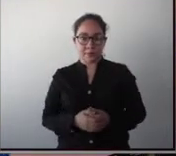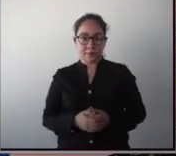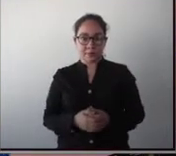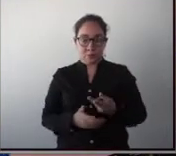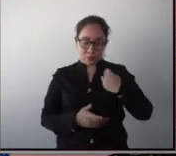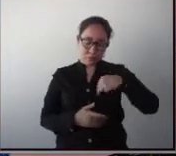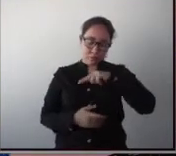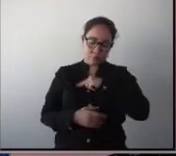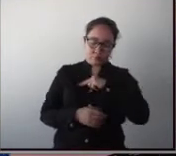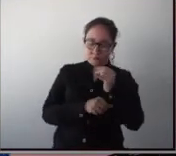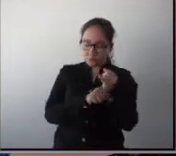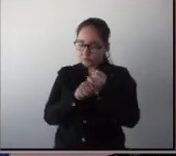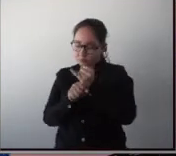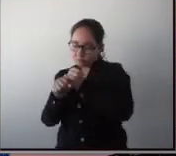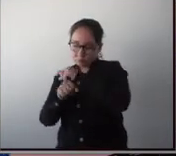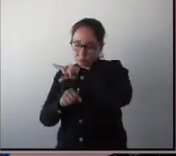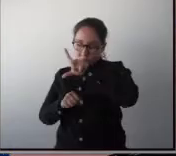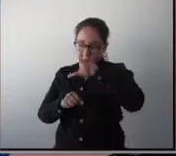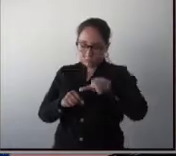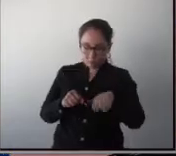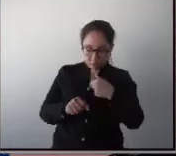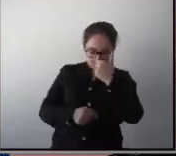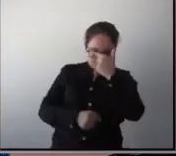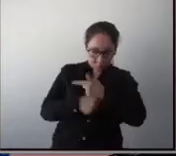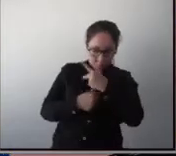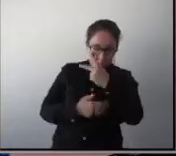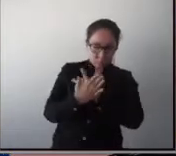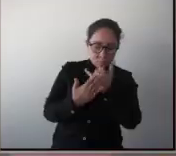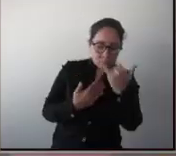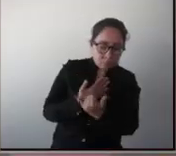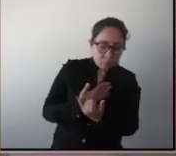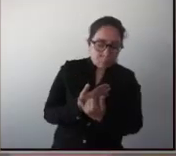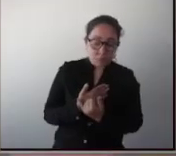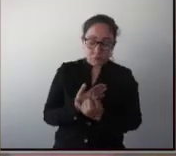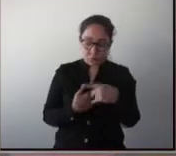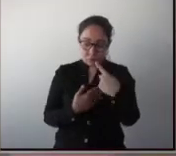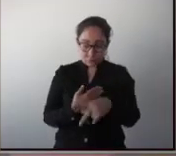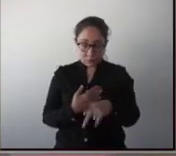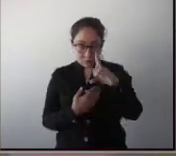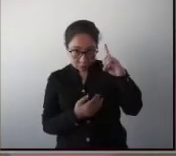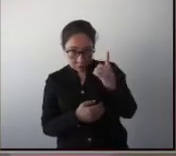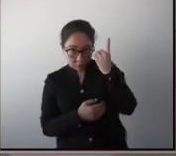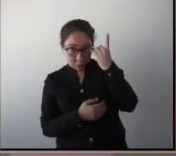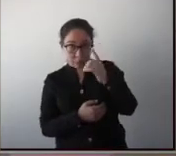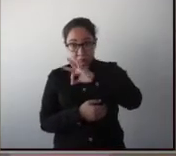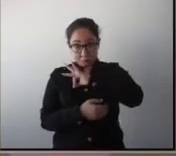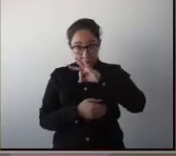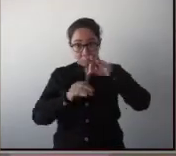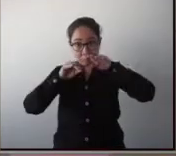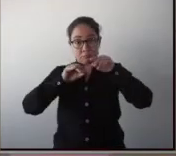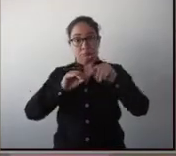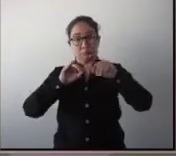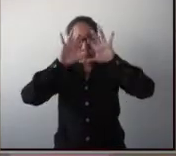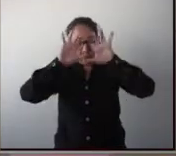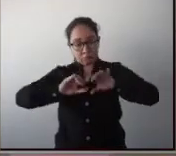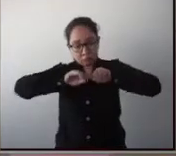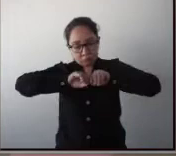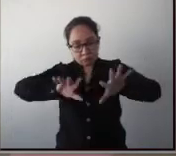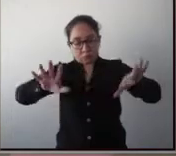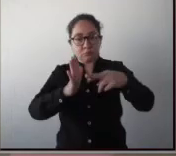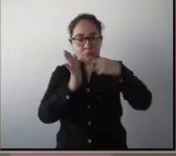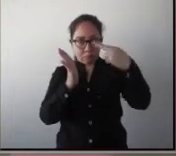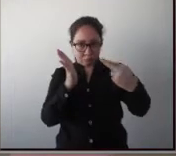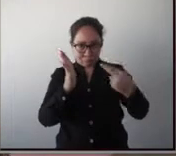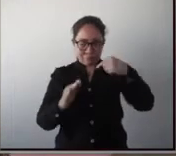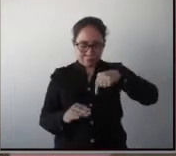obtenemos o que obtienen nuestros estudiantes en los proyectos de investigación en su doctorado pueden ser publicados en una revista que también tiene